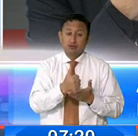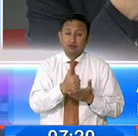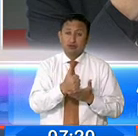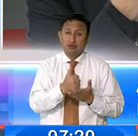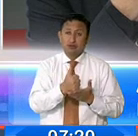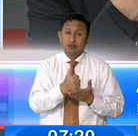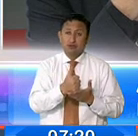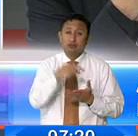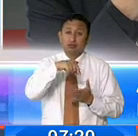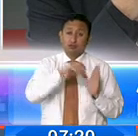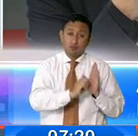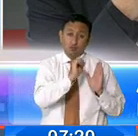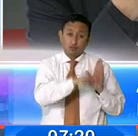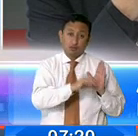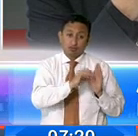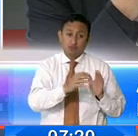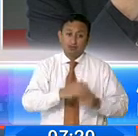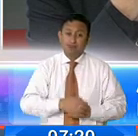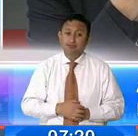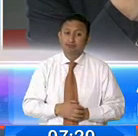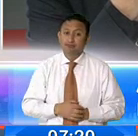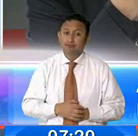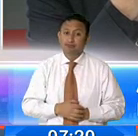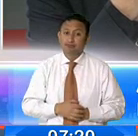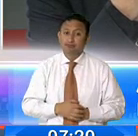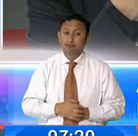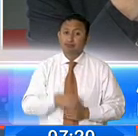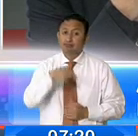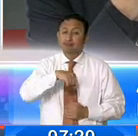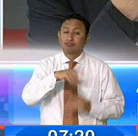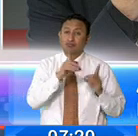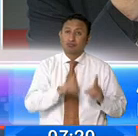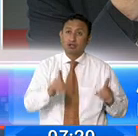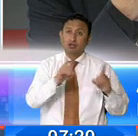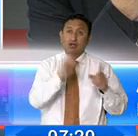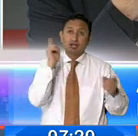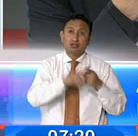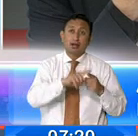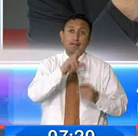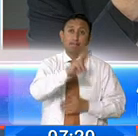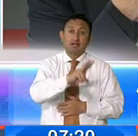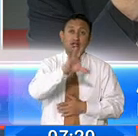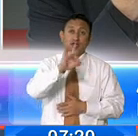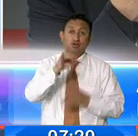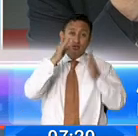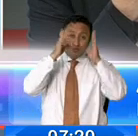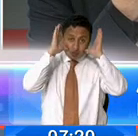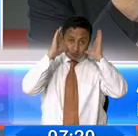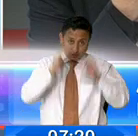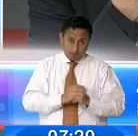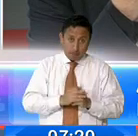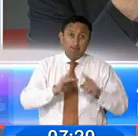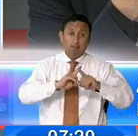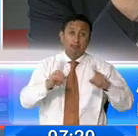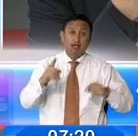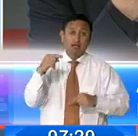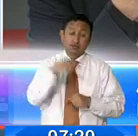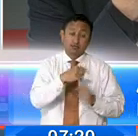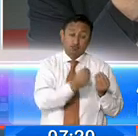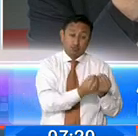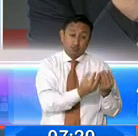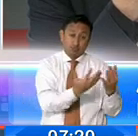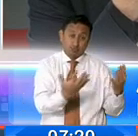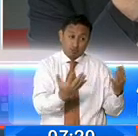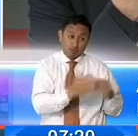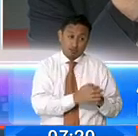donaciones. Este es el dato con corte al 28 de diciembre. Sin embargo, este número hoy